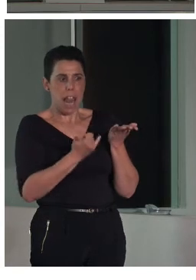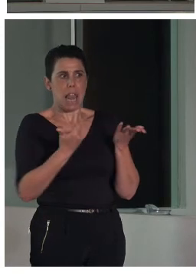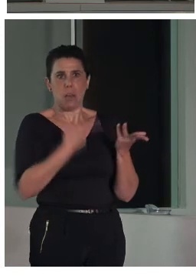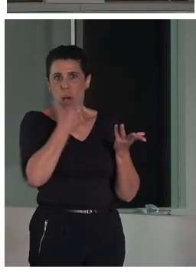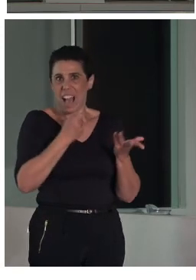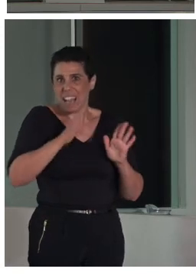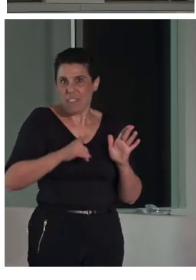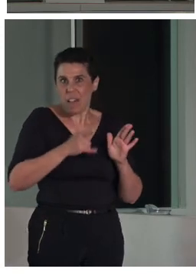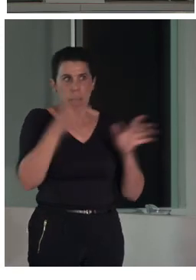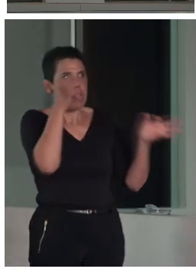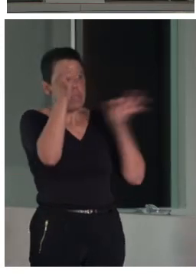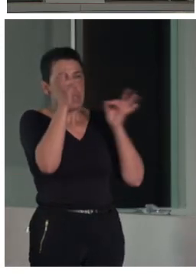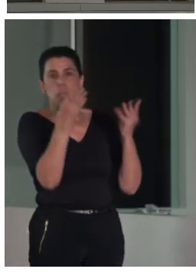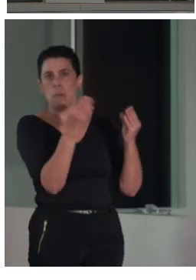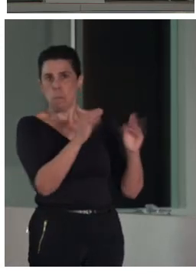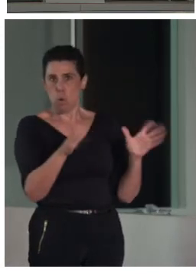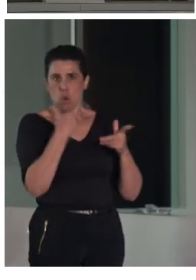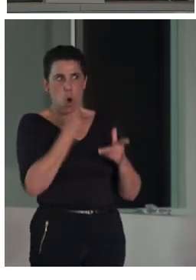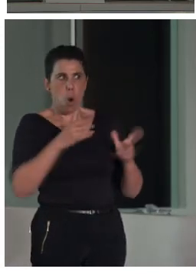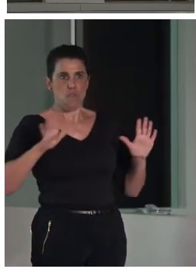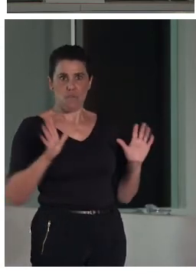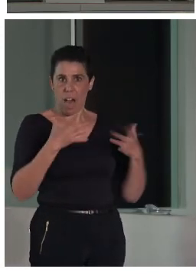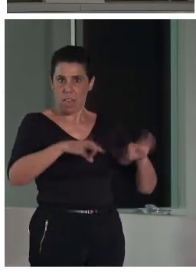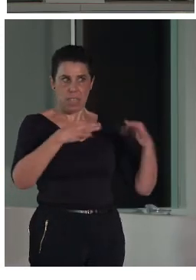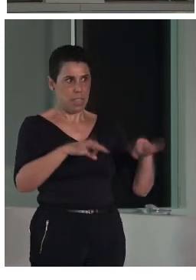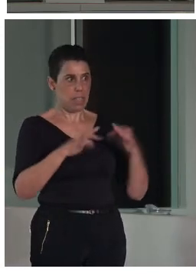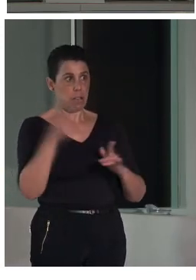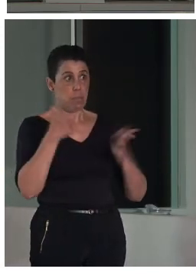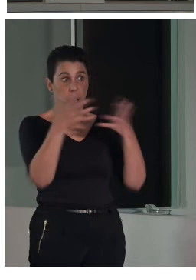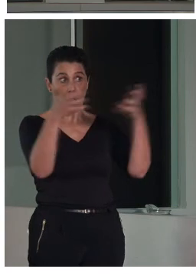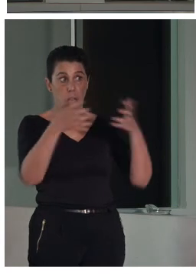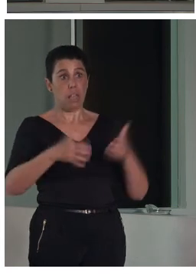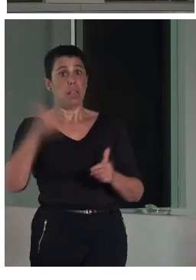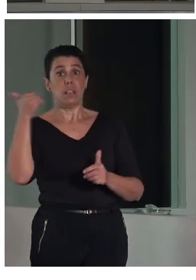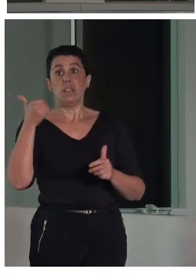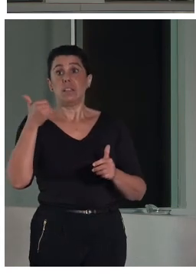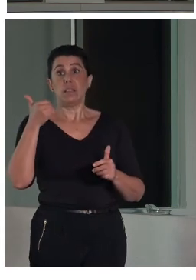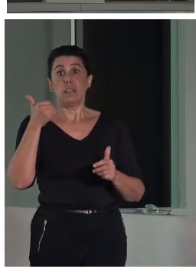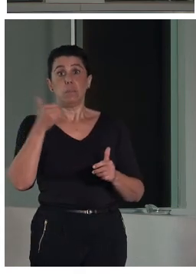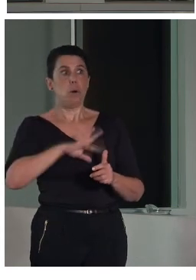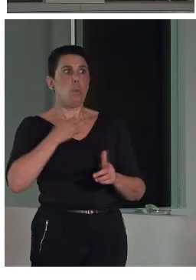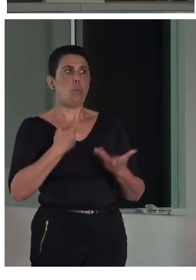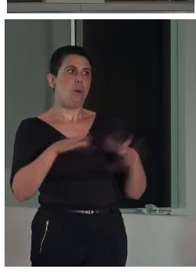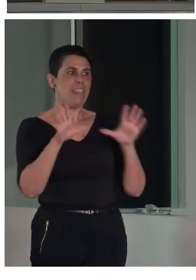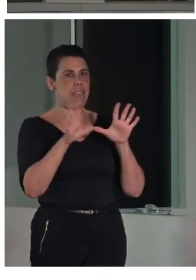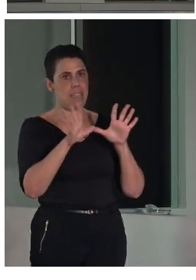obvian muchos detalles, pero es que este tipo de textos a lo mejor pueden estar tardando en torno a diez minutos.